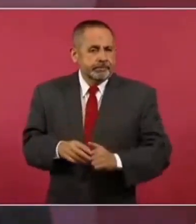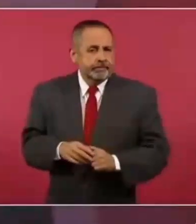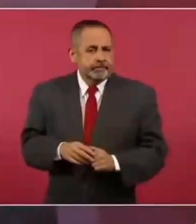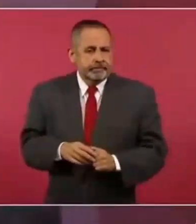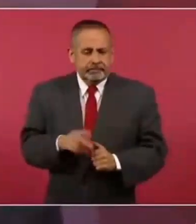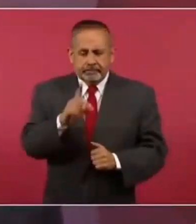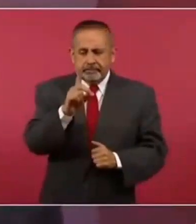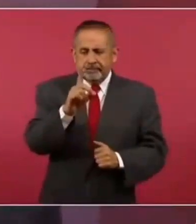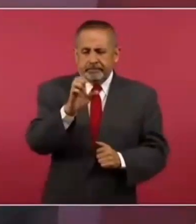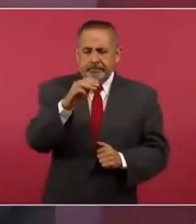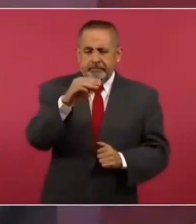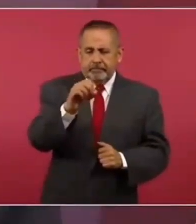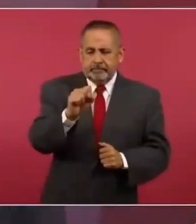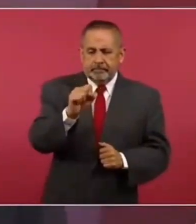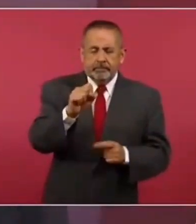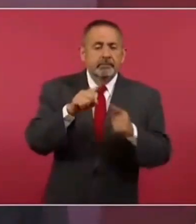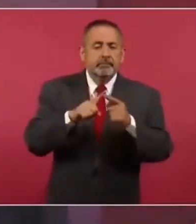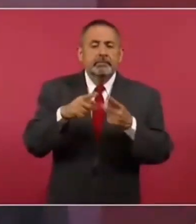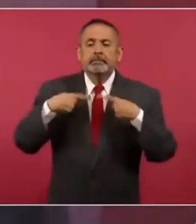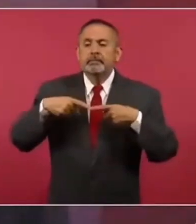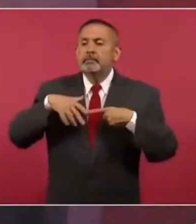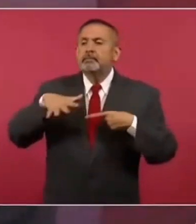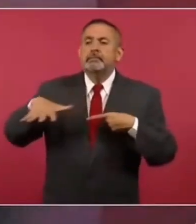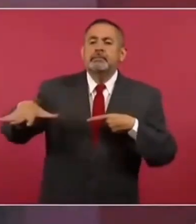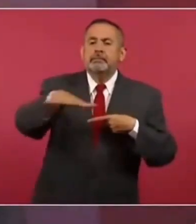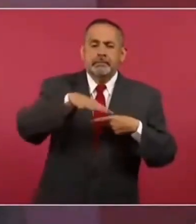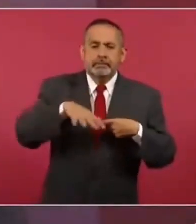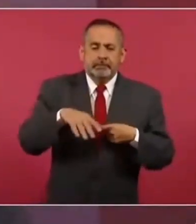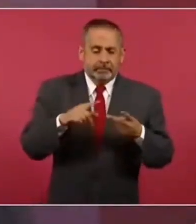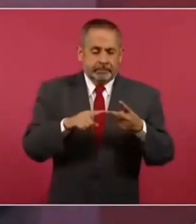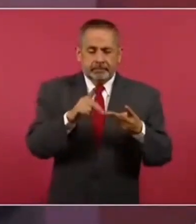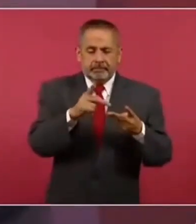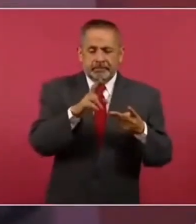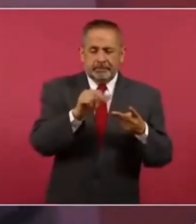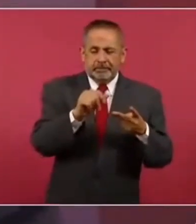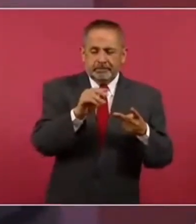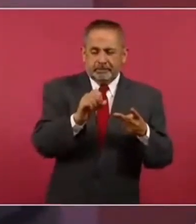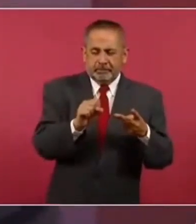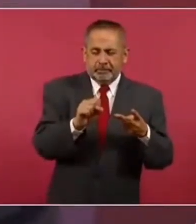Demos es pueblo, Kratos es poder,